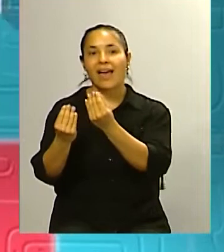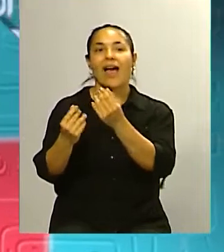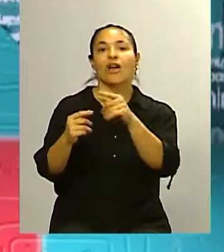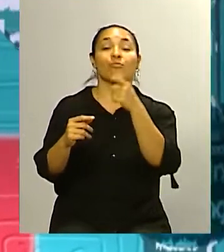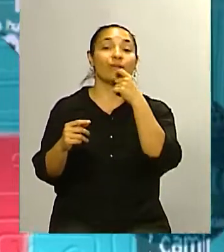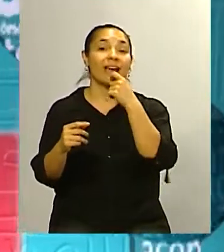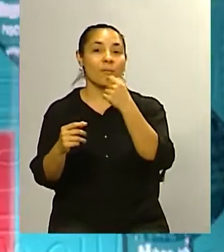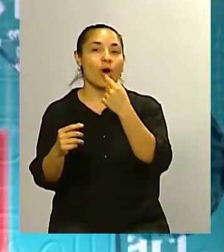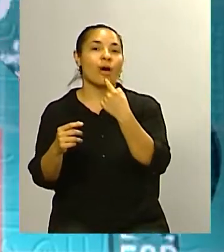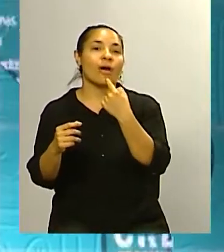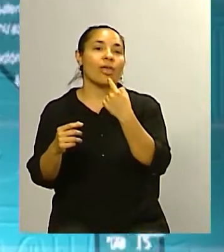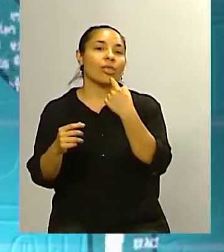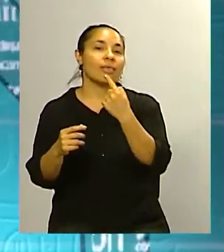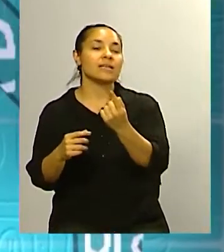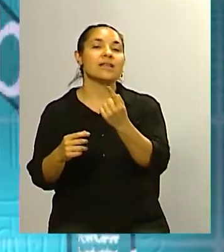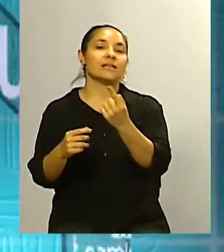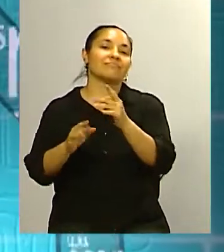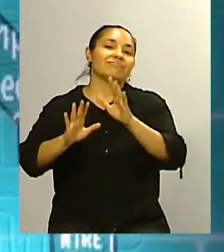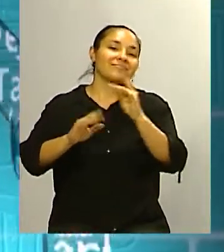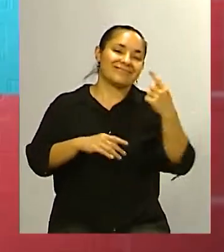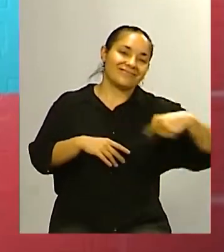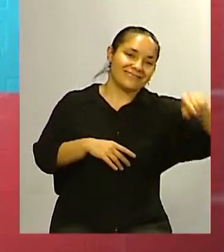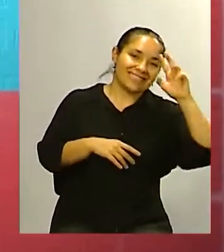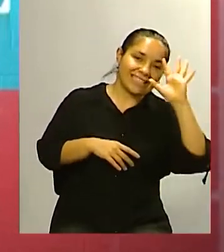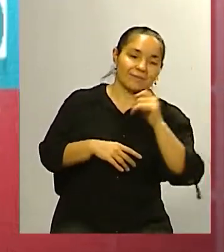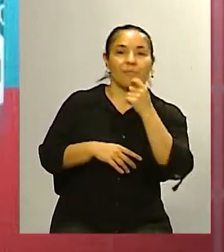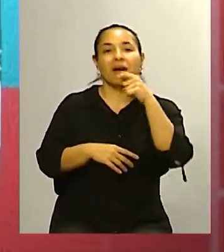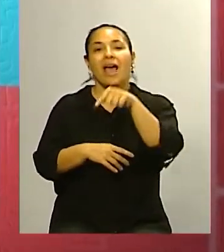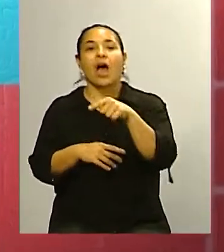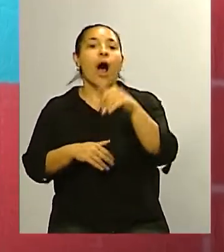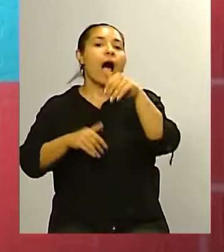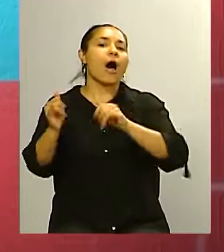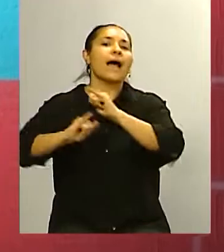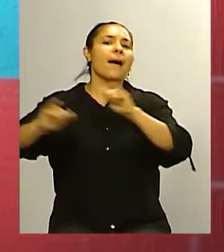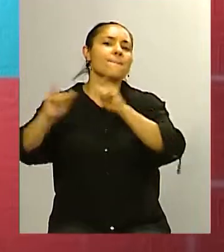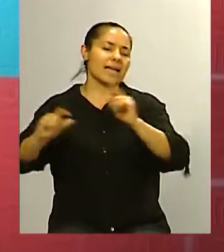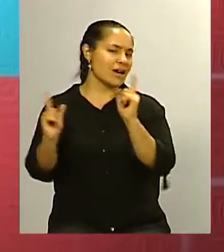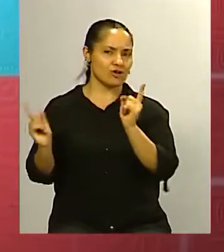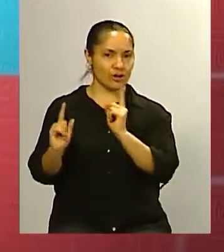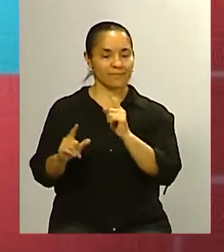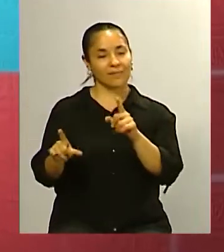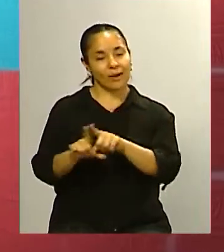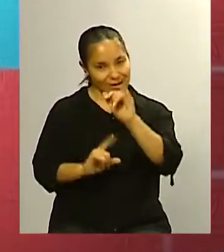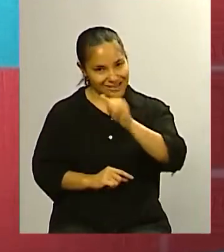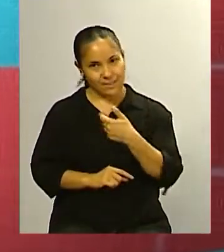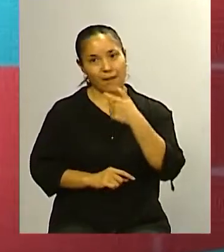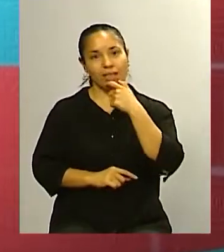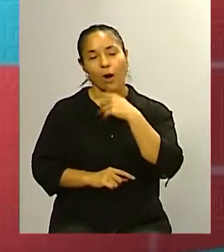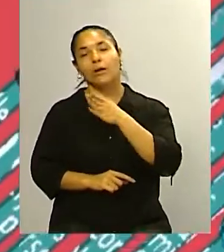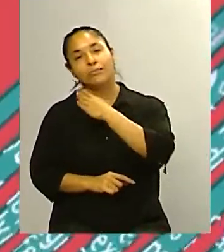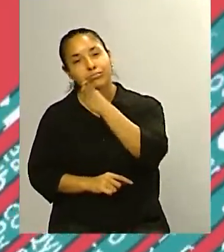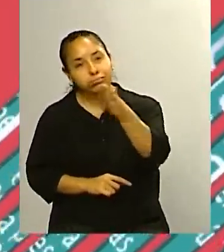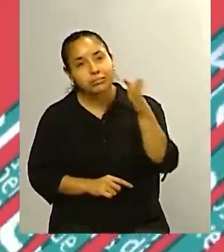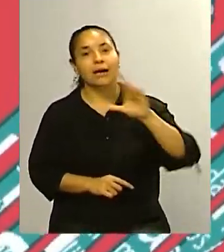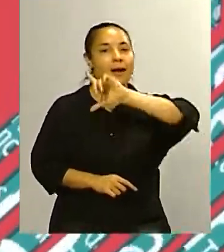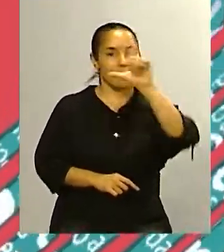violento por definirlo de alguna manera pero digo todos dicen no estamos en campaña pero si están están recorriendo la provincia están recorriendo el